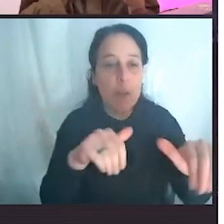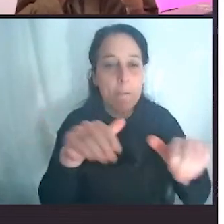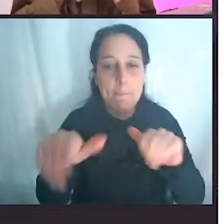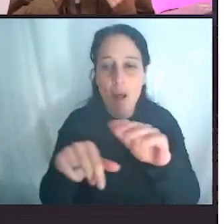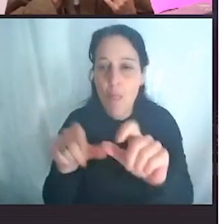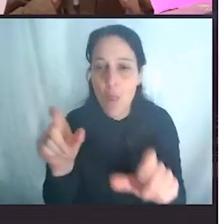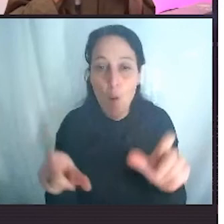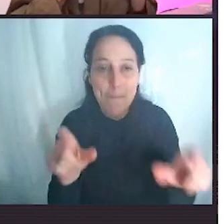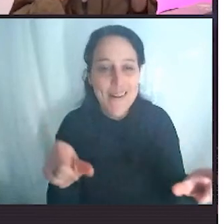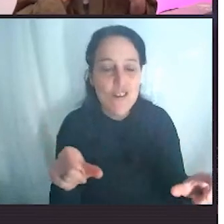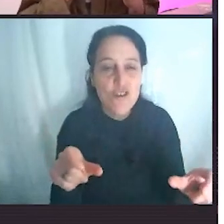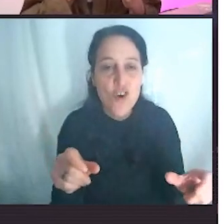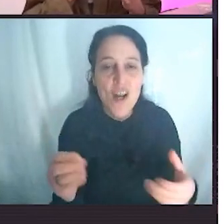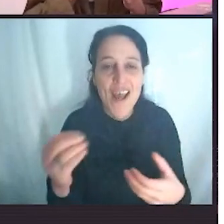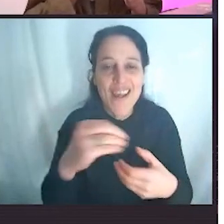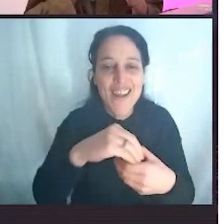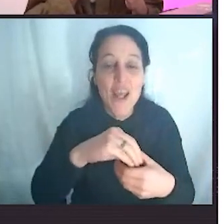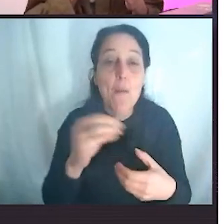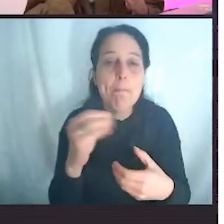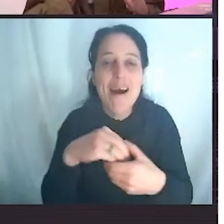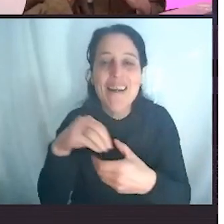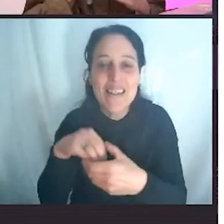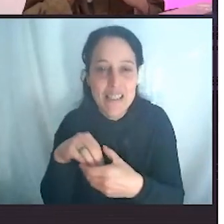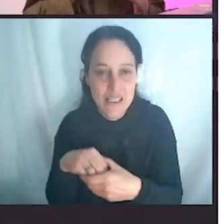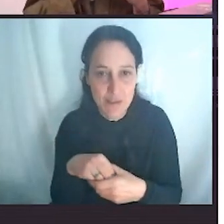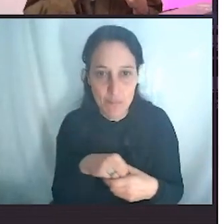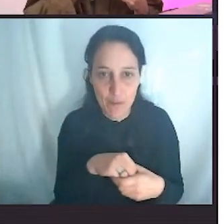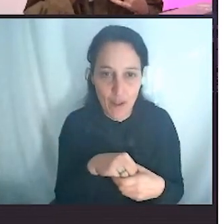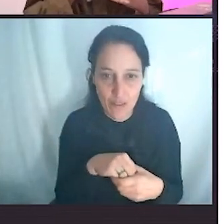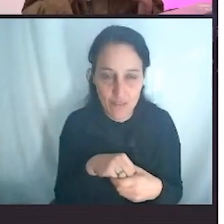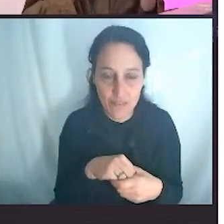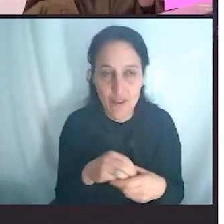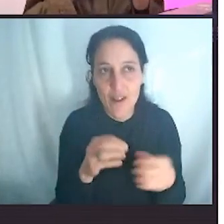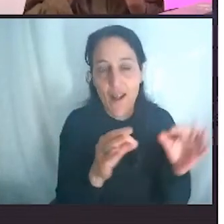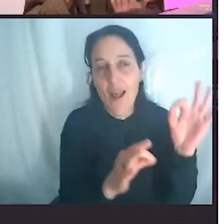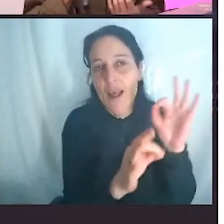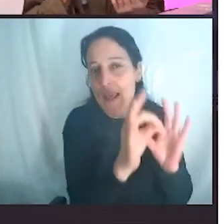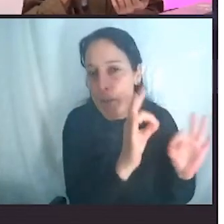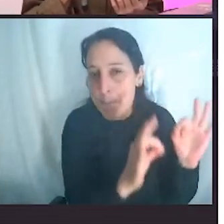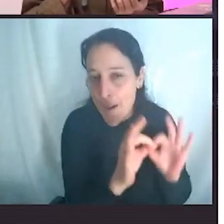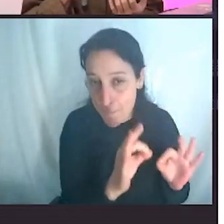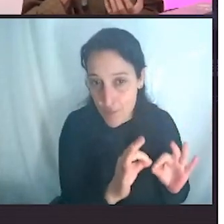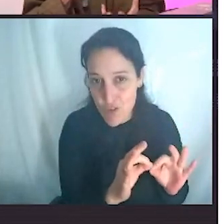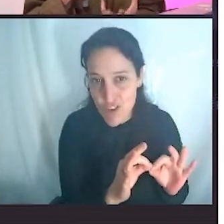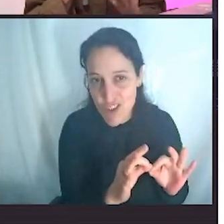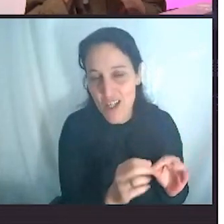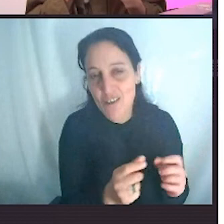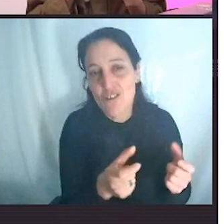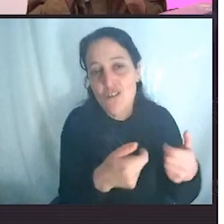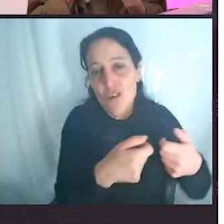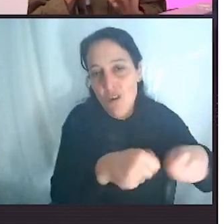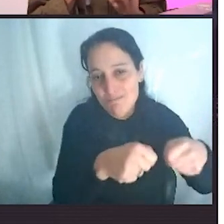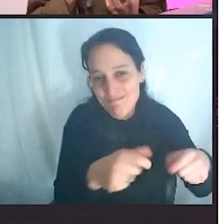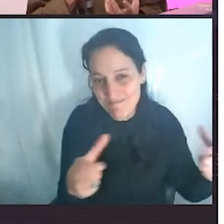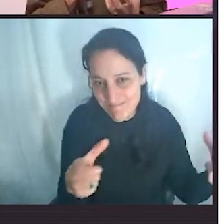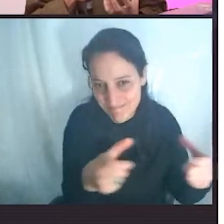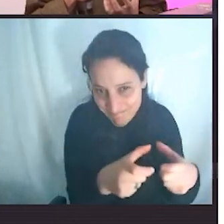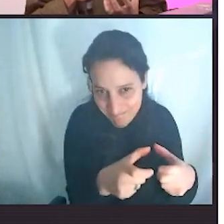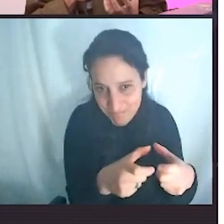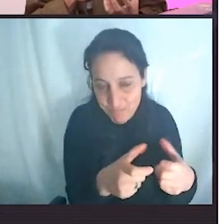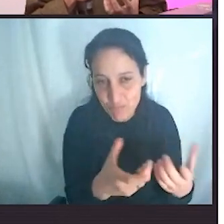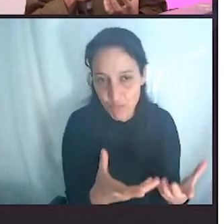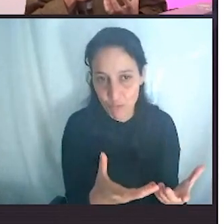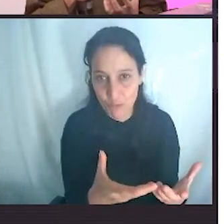sistema. Porque lo que venimos haciendo acá es un proyecto para darle valor a la desplastificación, pero lo que lo impulsa es